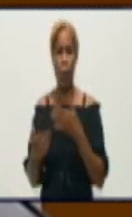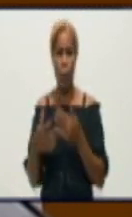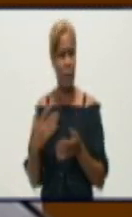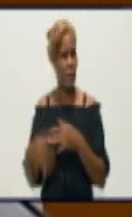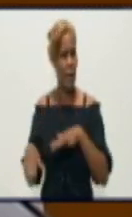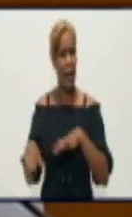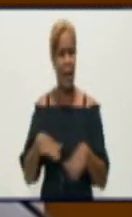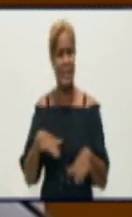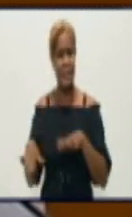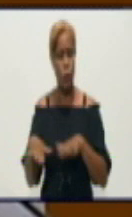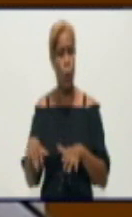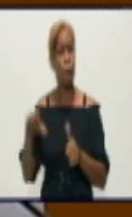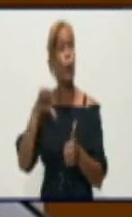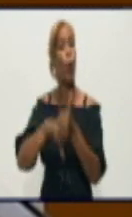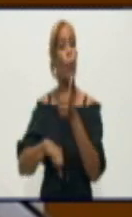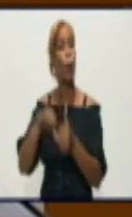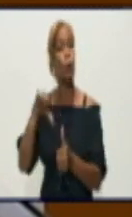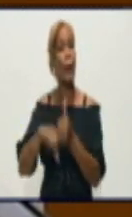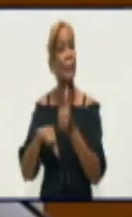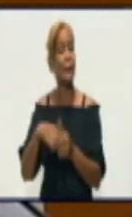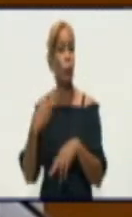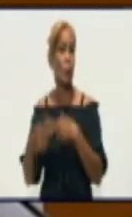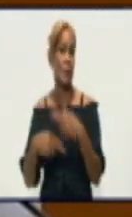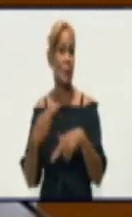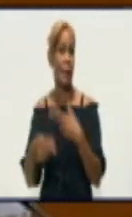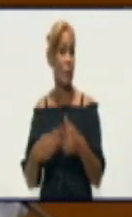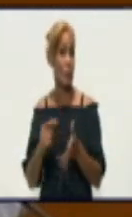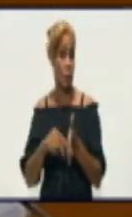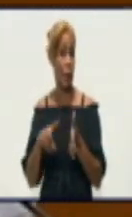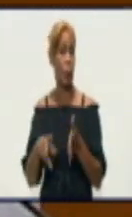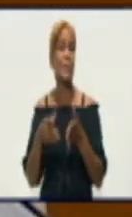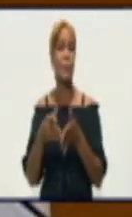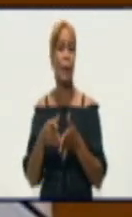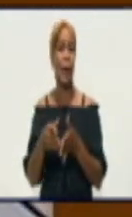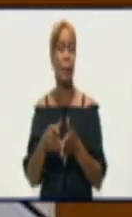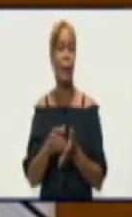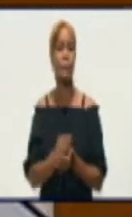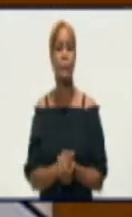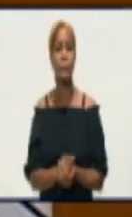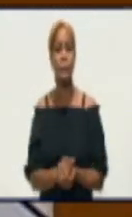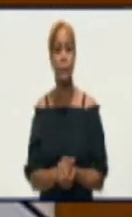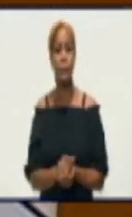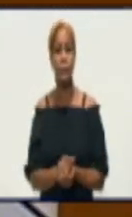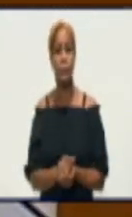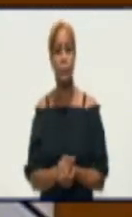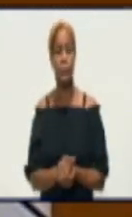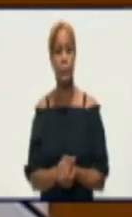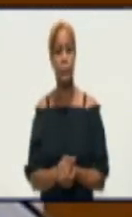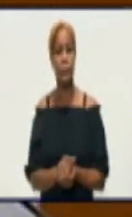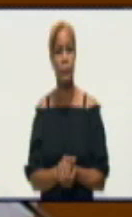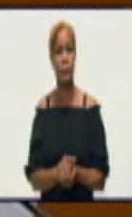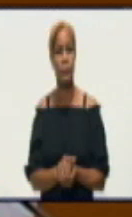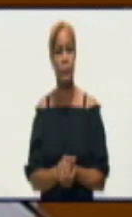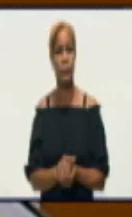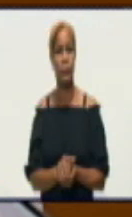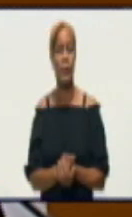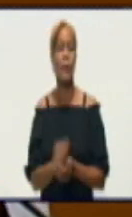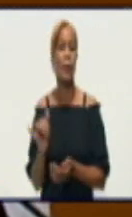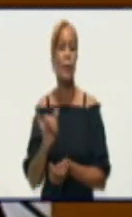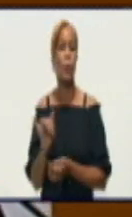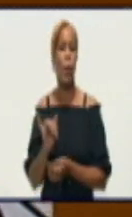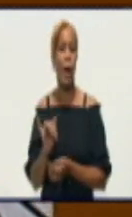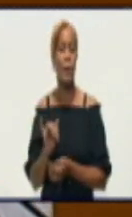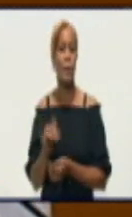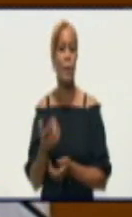enfrentamiento que se han venido realizando, no se pudo disminuir la accidentalidad con respecto al periodo del año